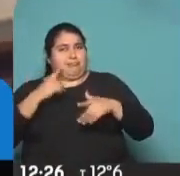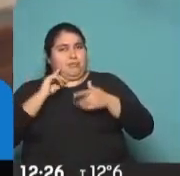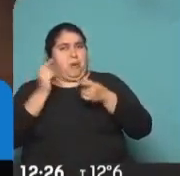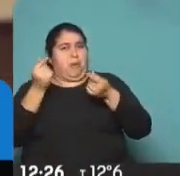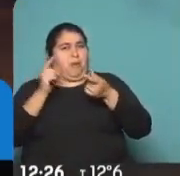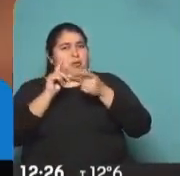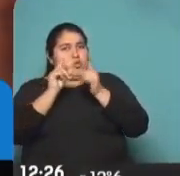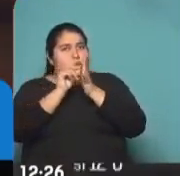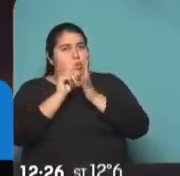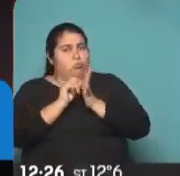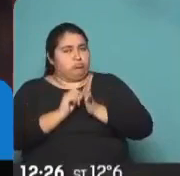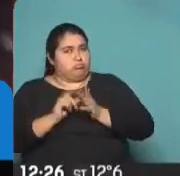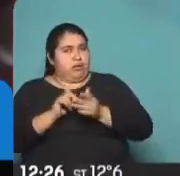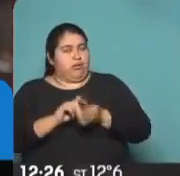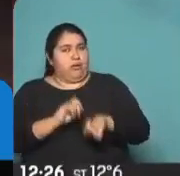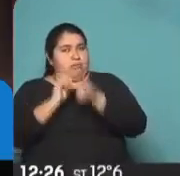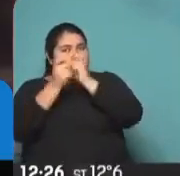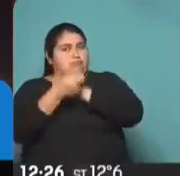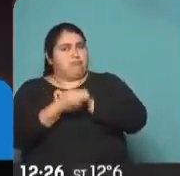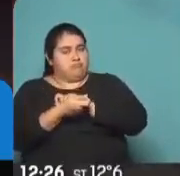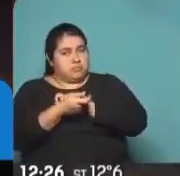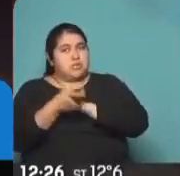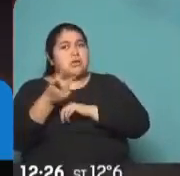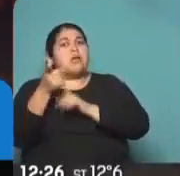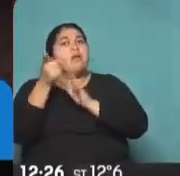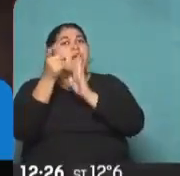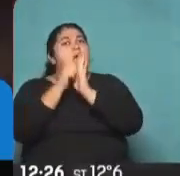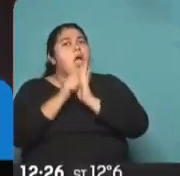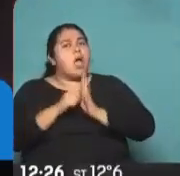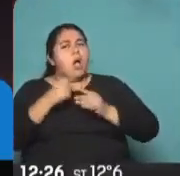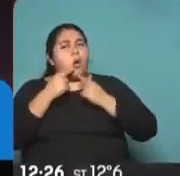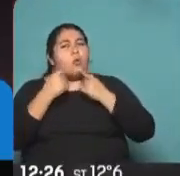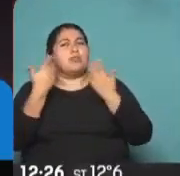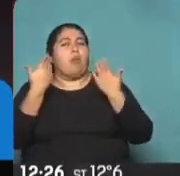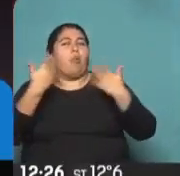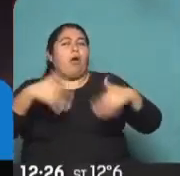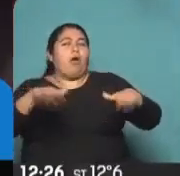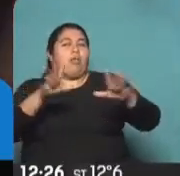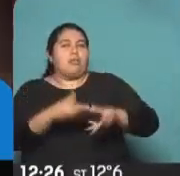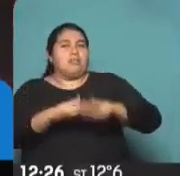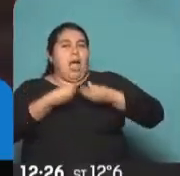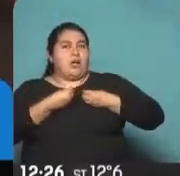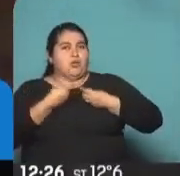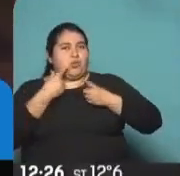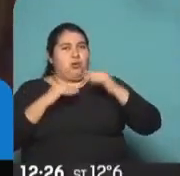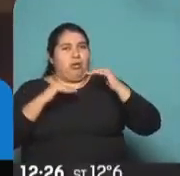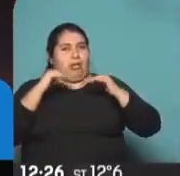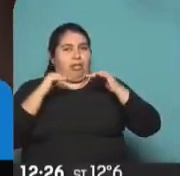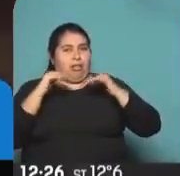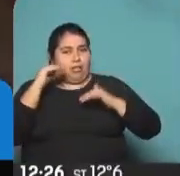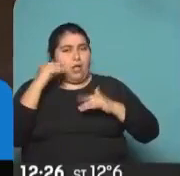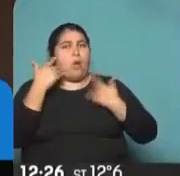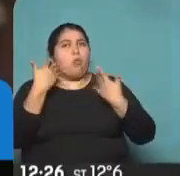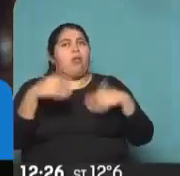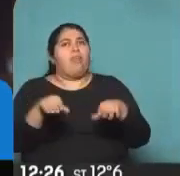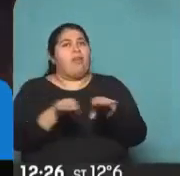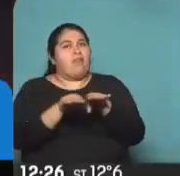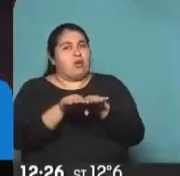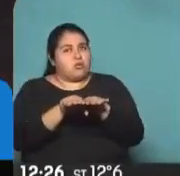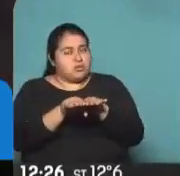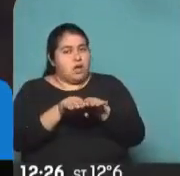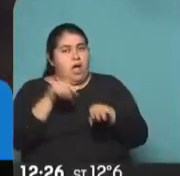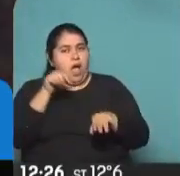importante, porque según las encuestas se presumía que podía llegar inclusive hasta un balotage, y ahora el